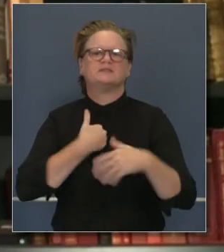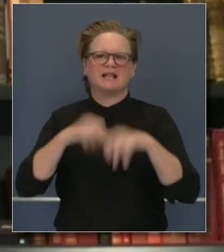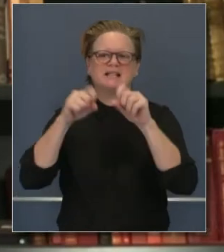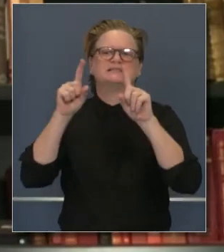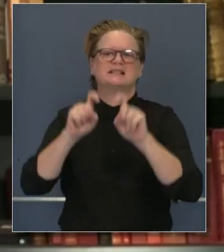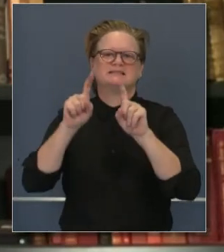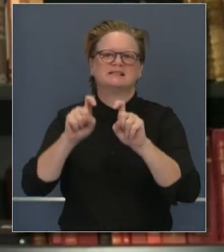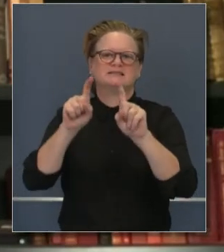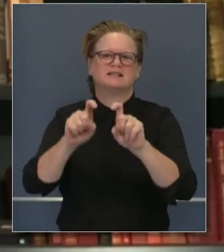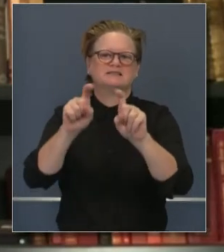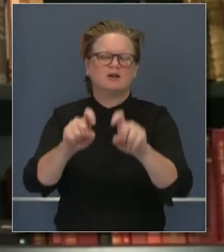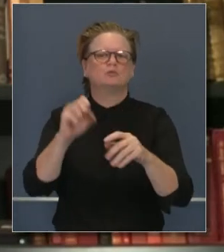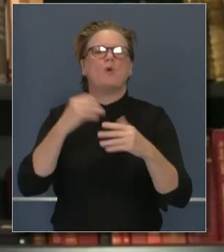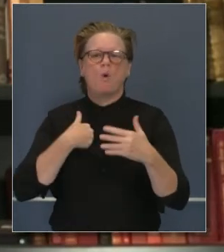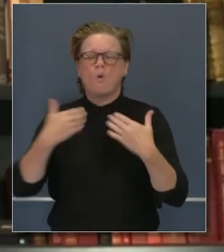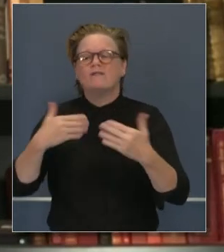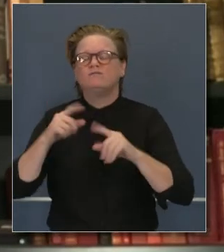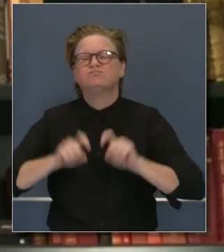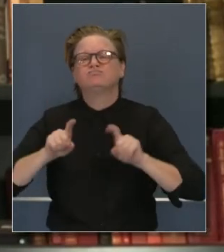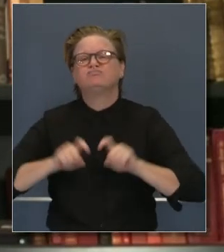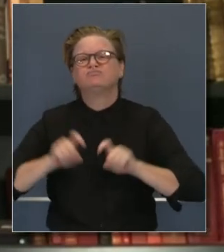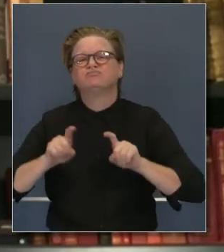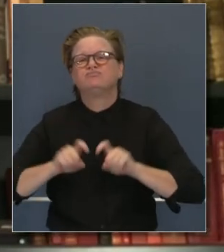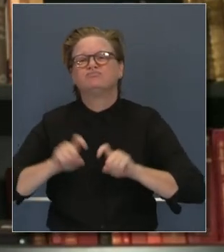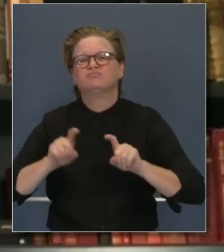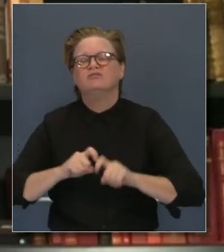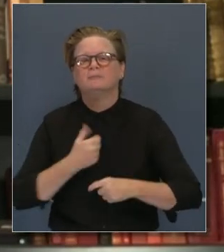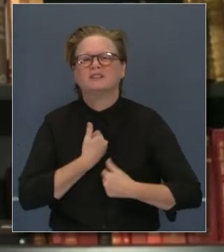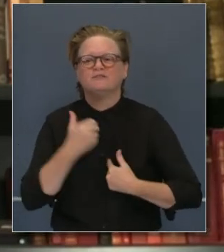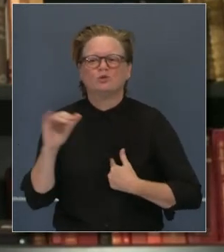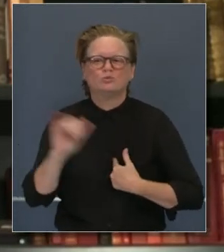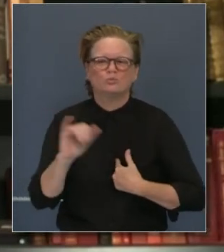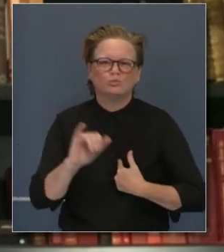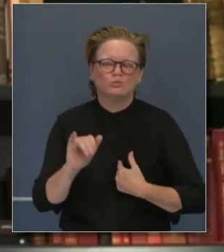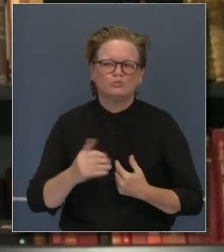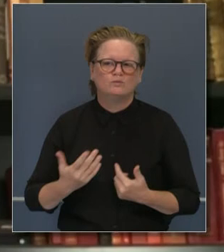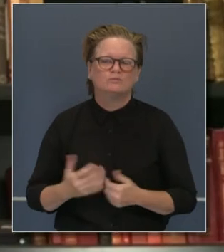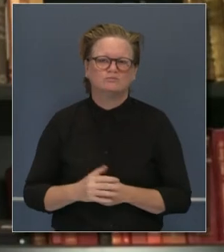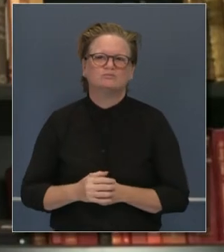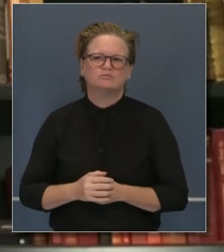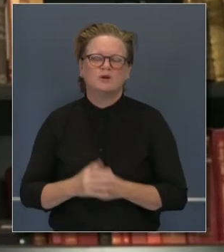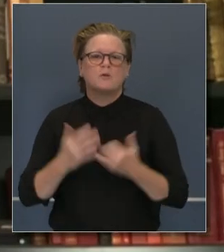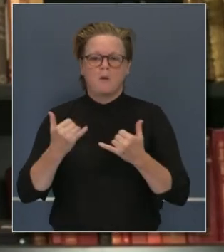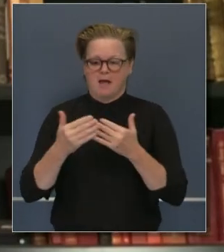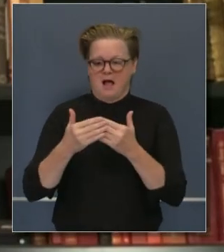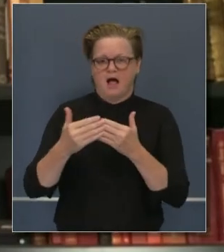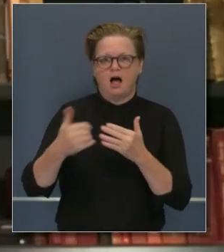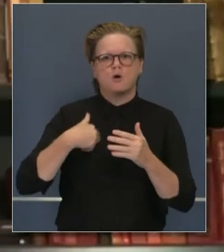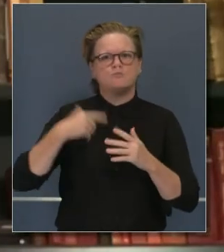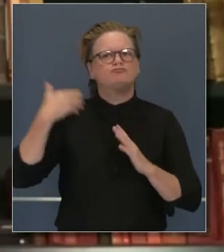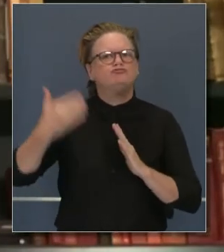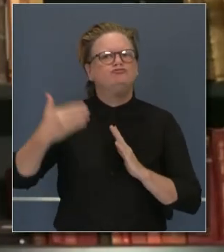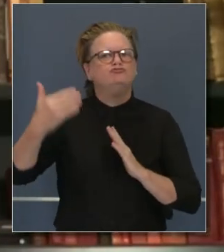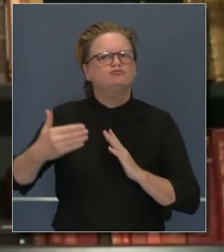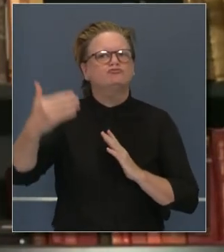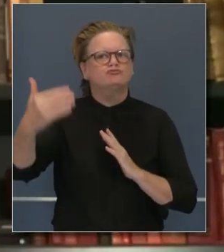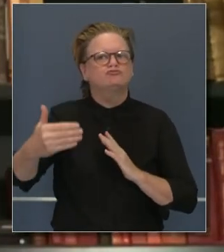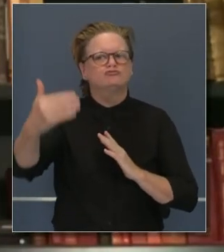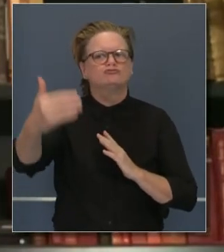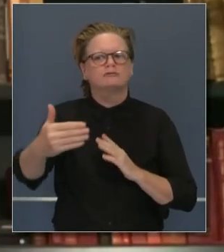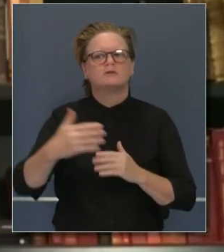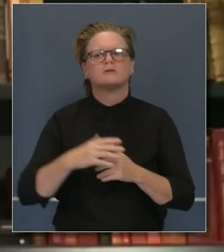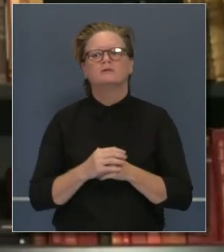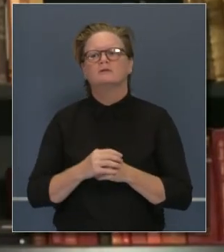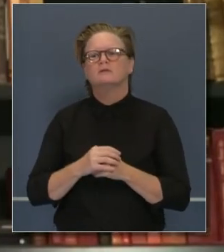prisiones también. Y ahí decidí comenzar con los protocolos de pruebas y hemos tenido pruebas persistentes. No solo las de